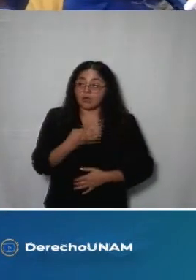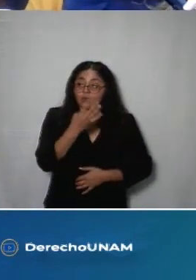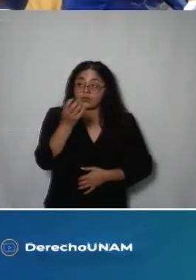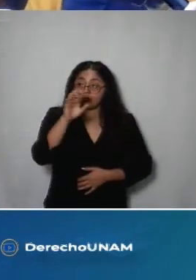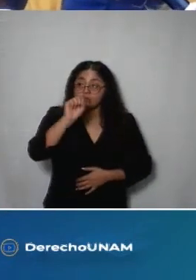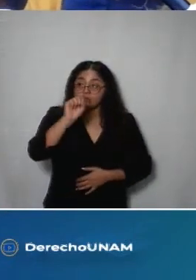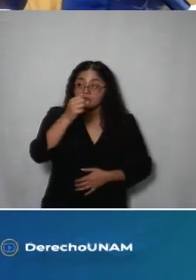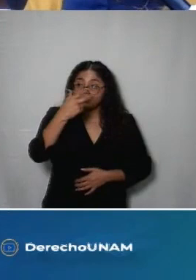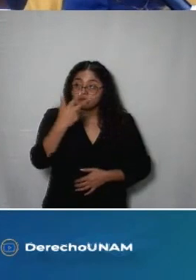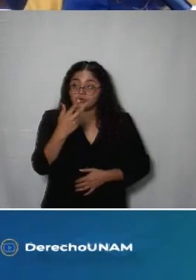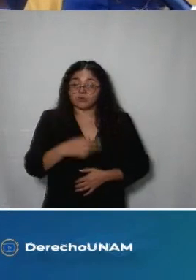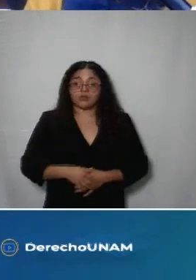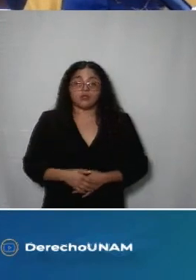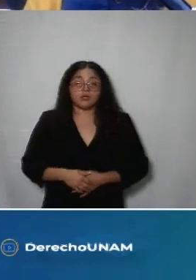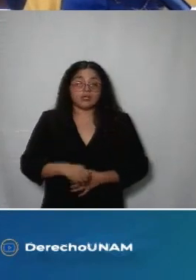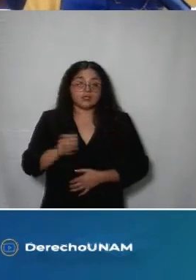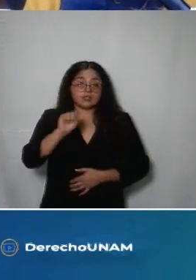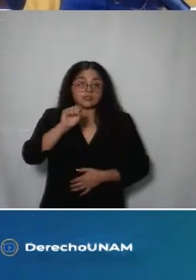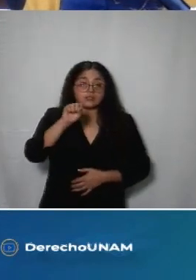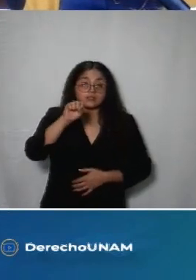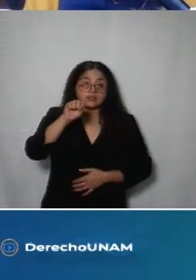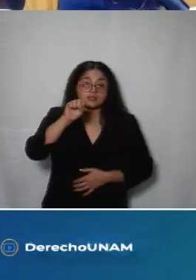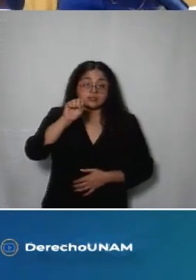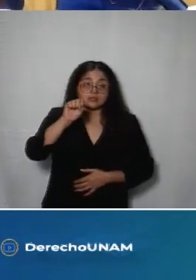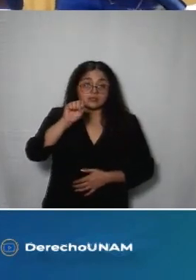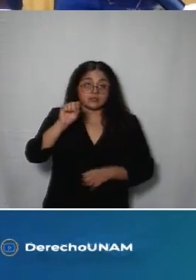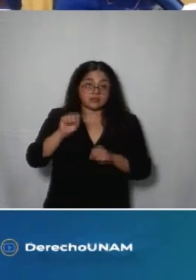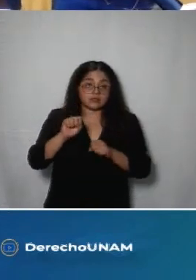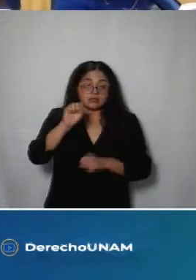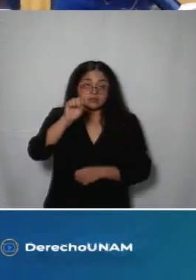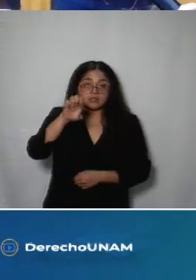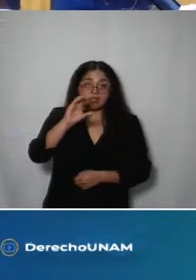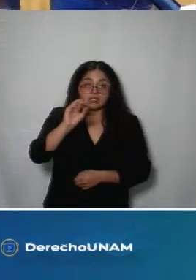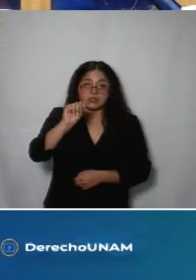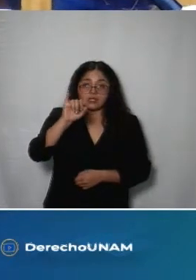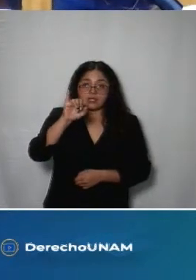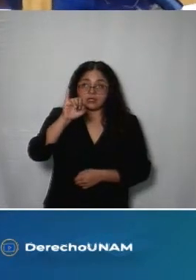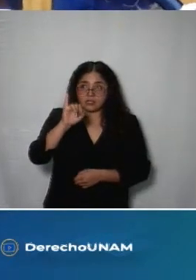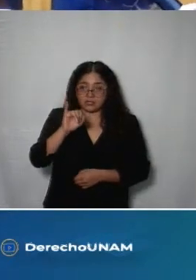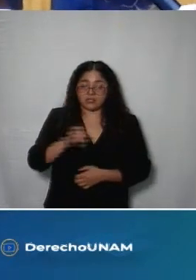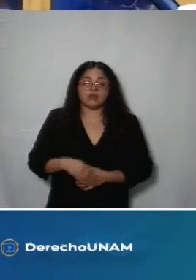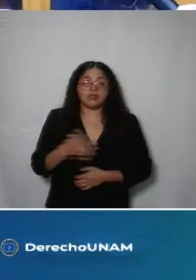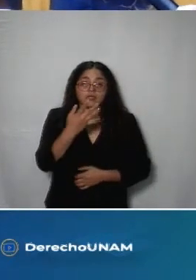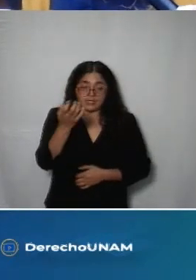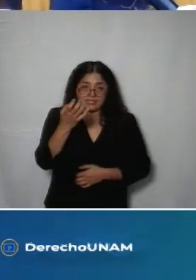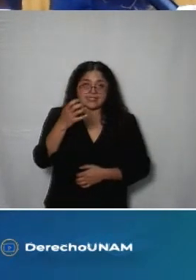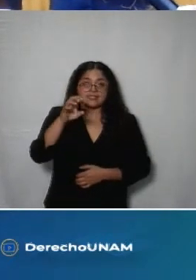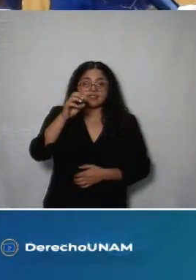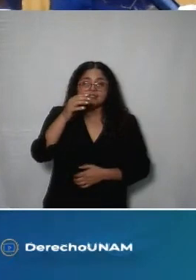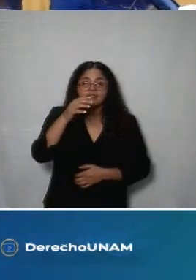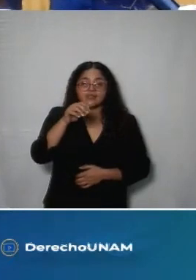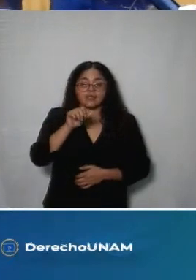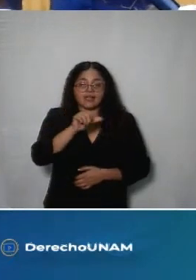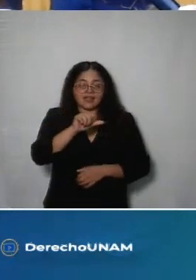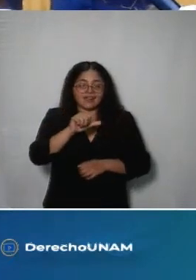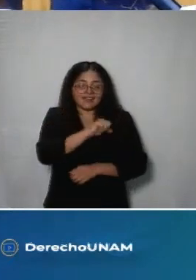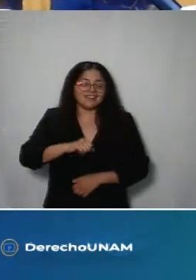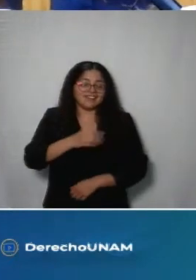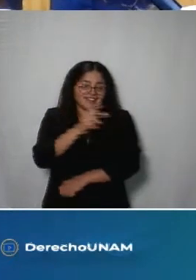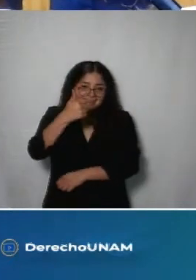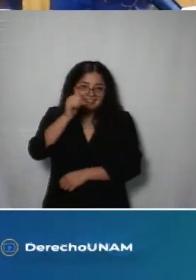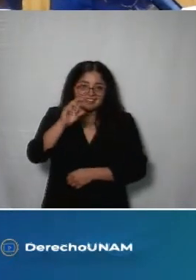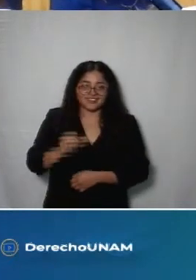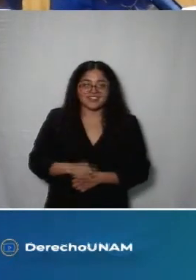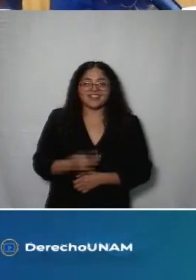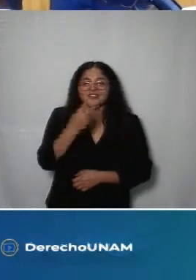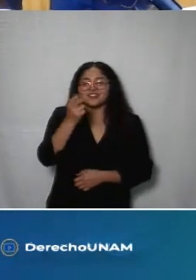y 468 de la Secretaría de Educación Ciencia Tecnología e Innovación 517 de la Alcaldía Gustavo Madero